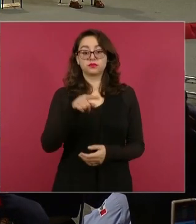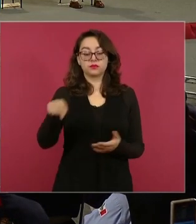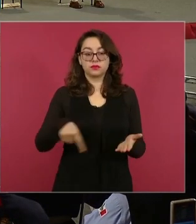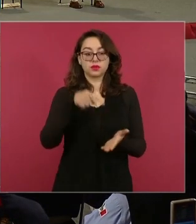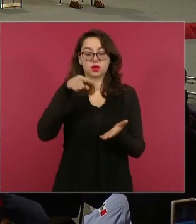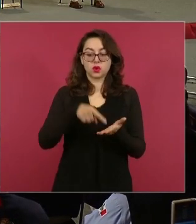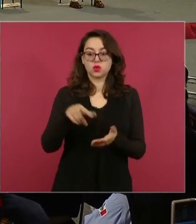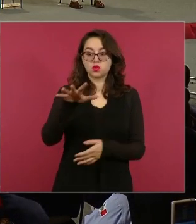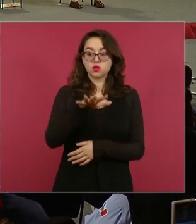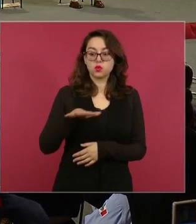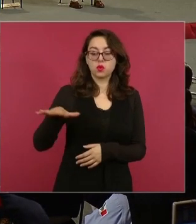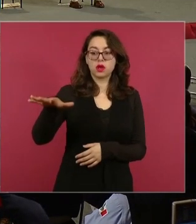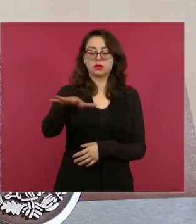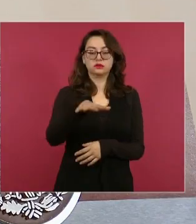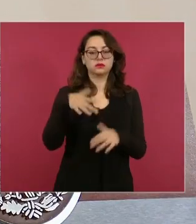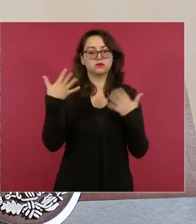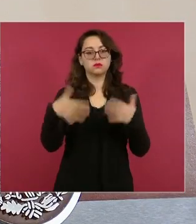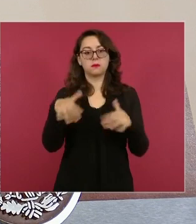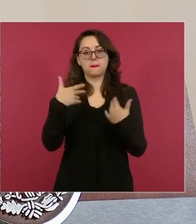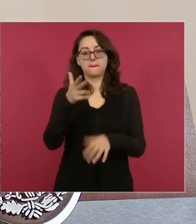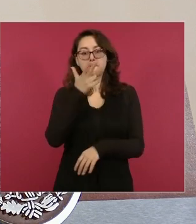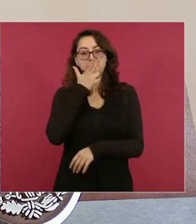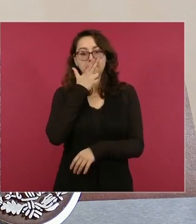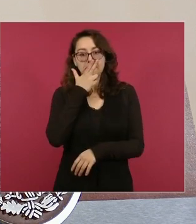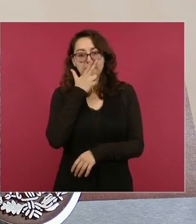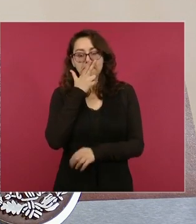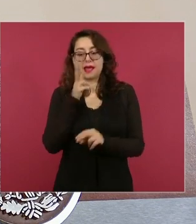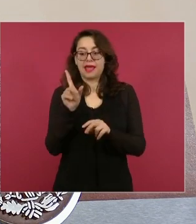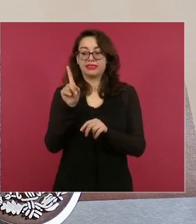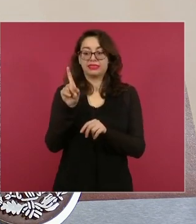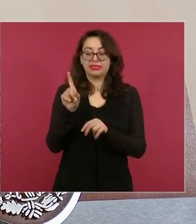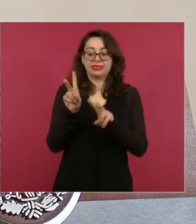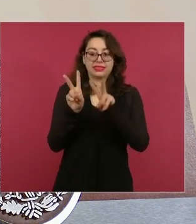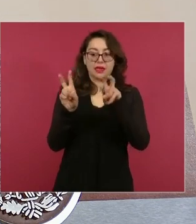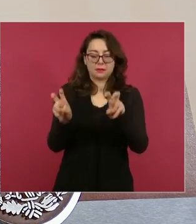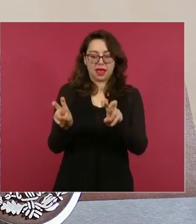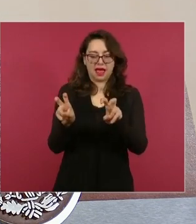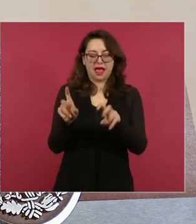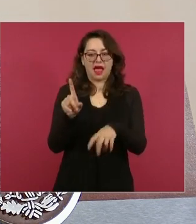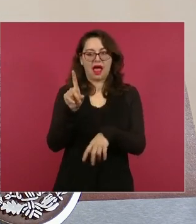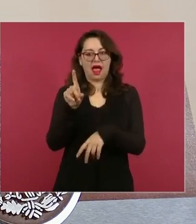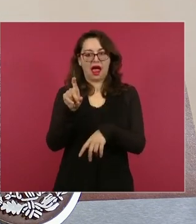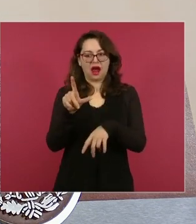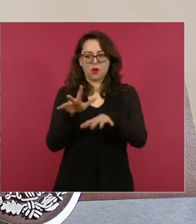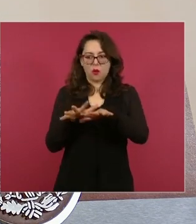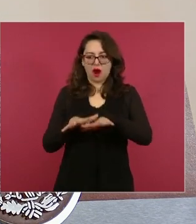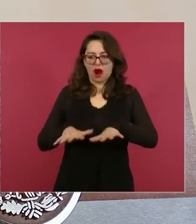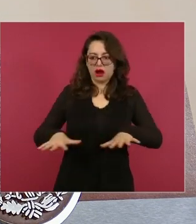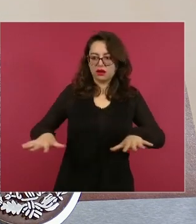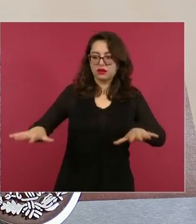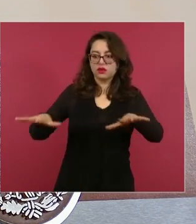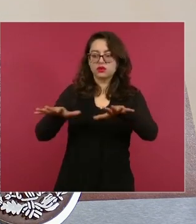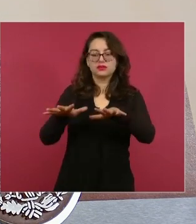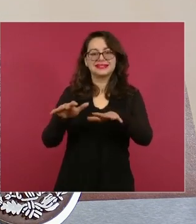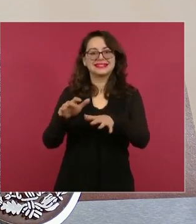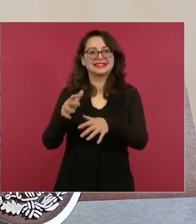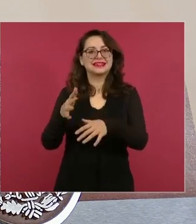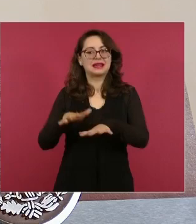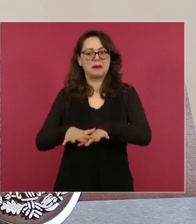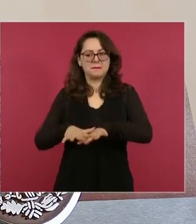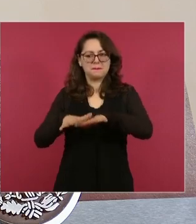porque estos manglares se dan en aguas saladas, cercanas al mar. Estas están 120 kilómetros,